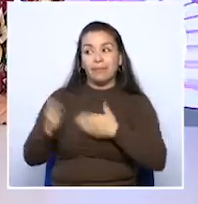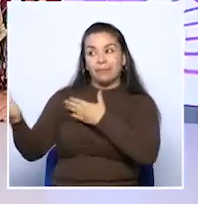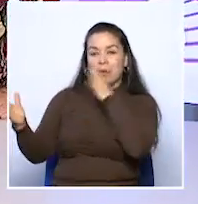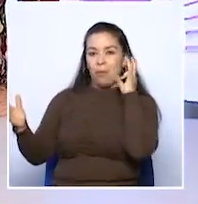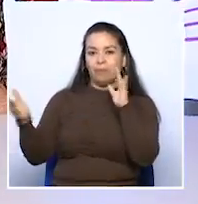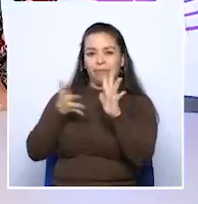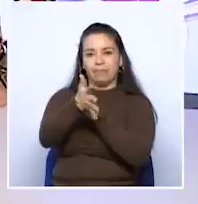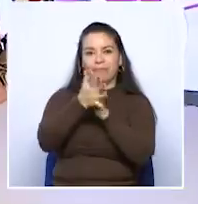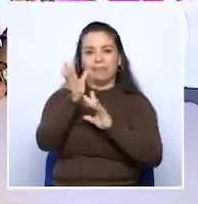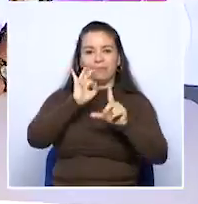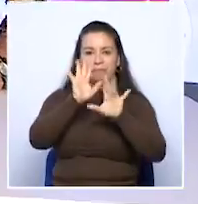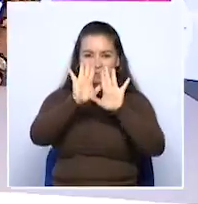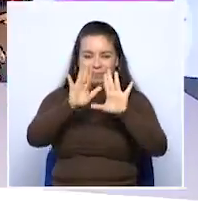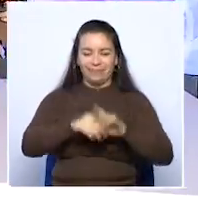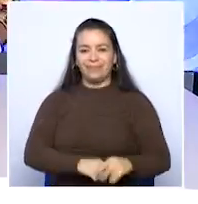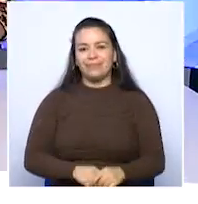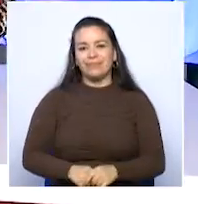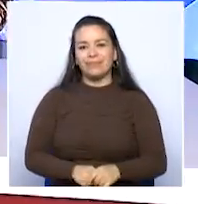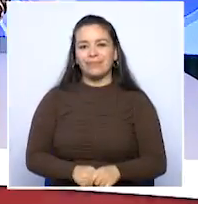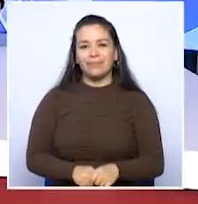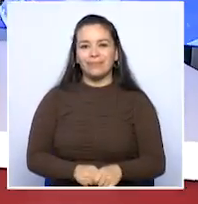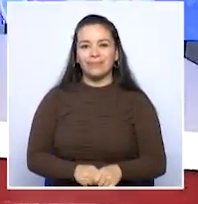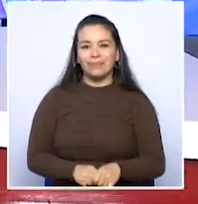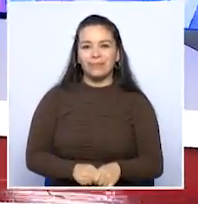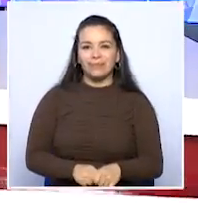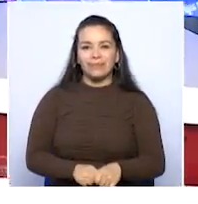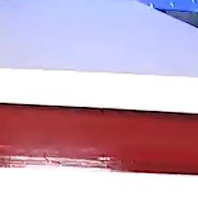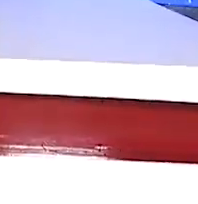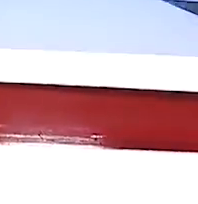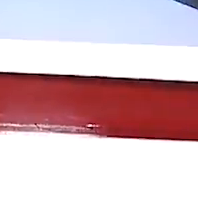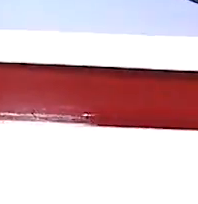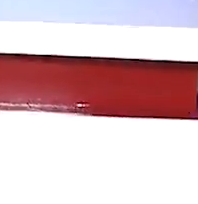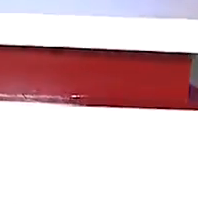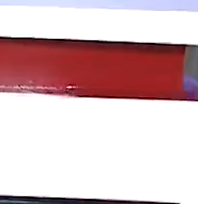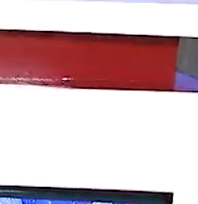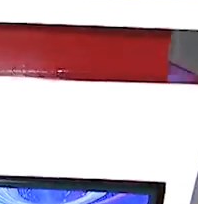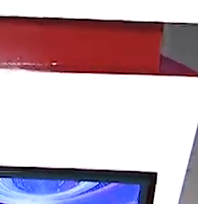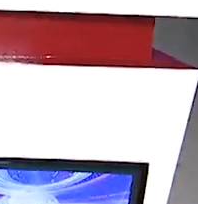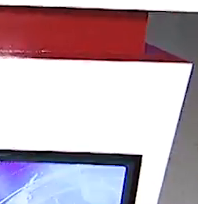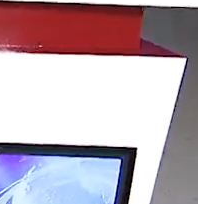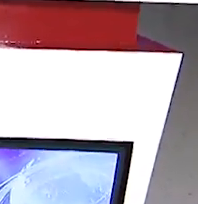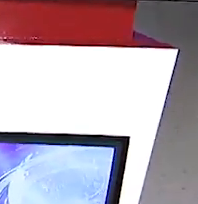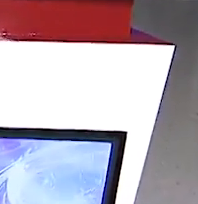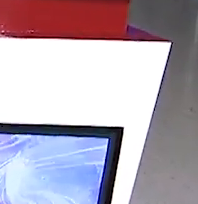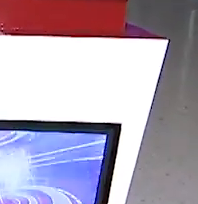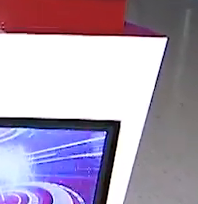Jardín Gutiérrez, ya regresamos. información y